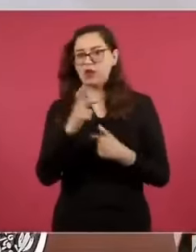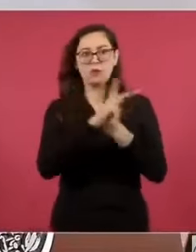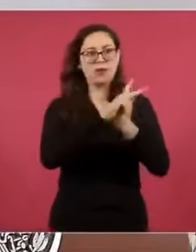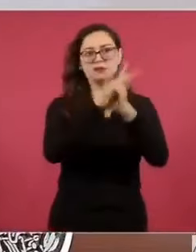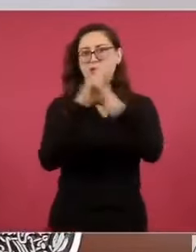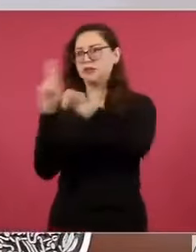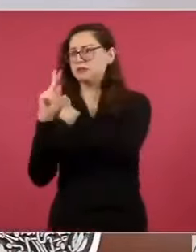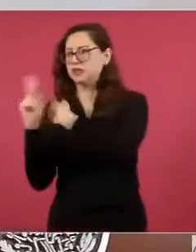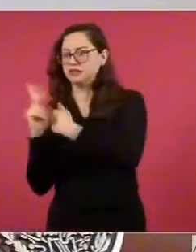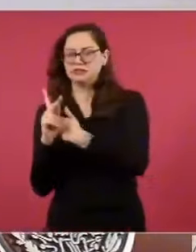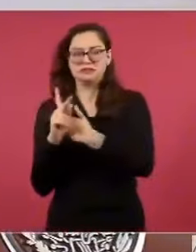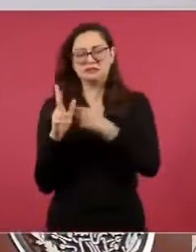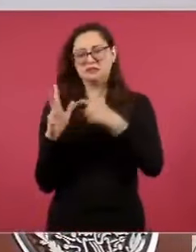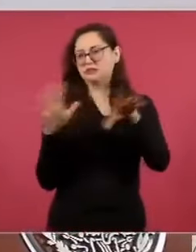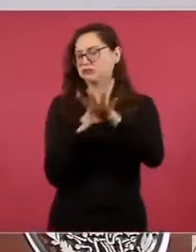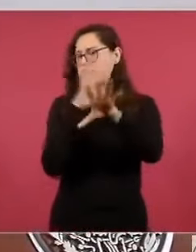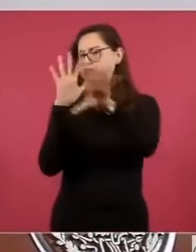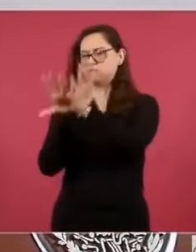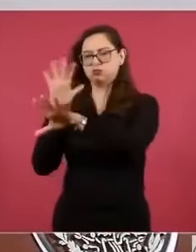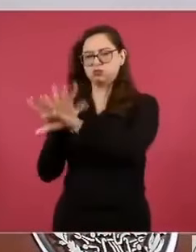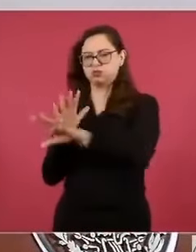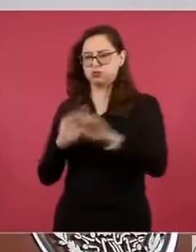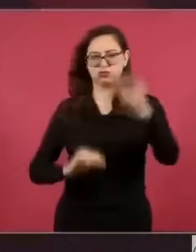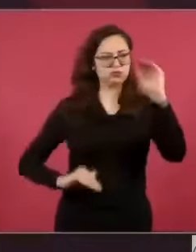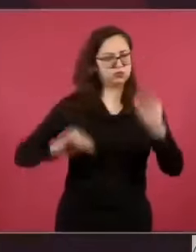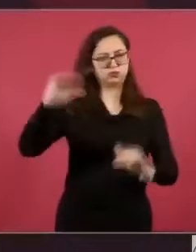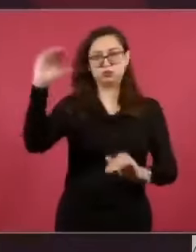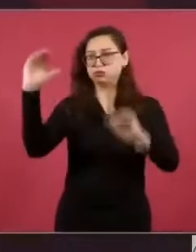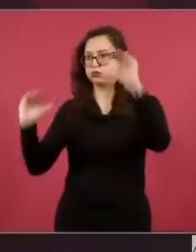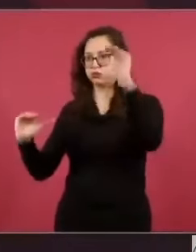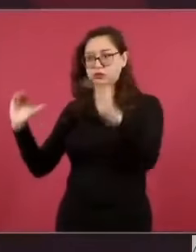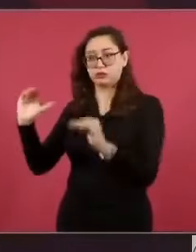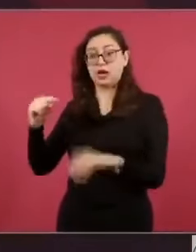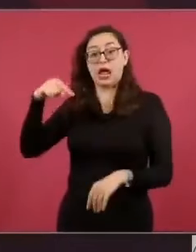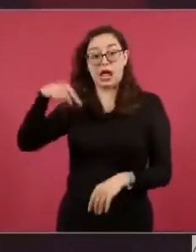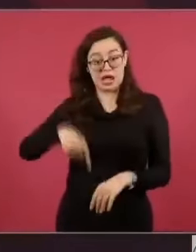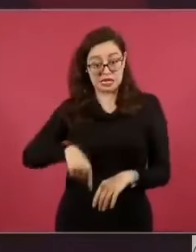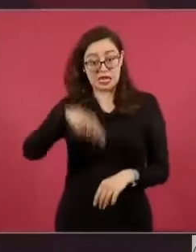en el caso de México